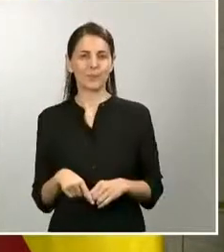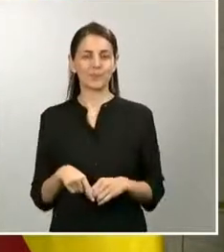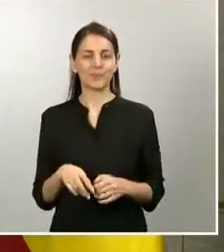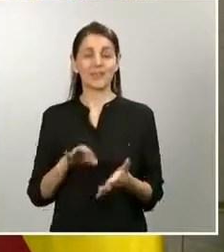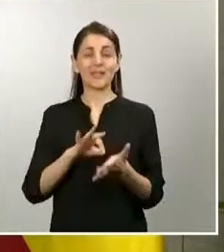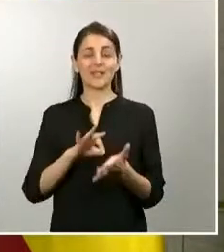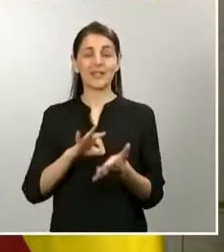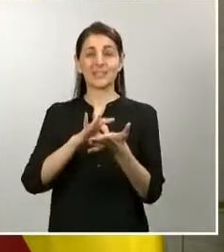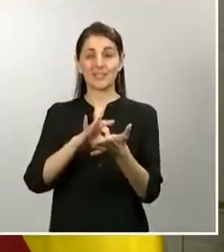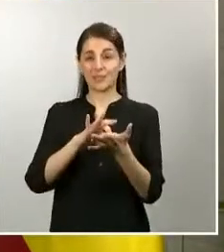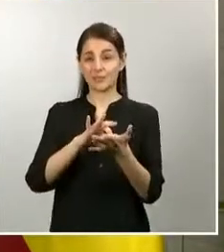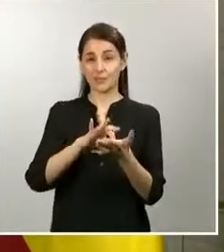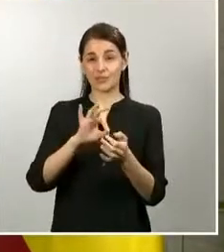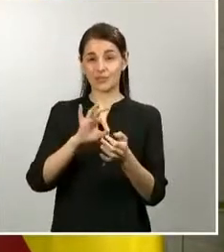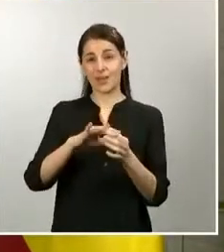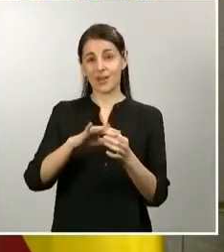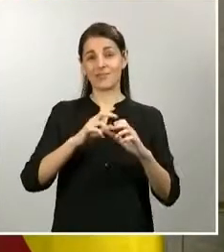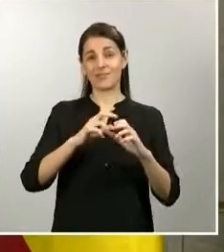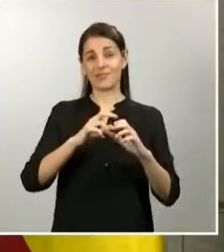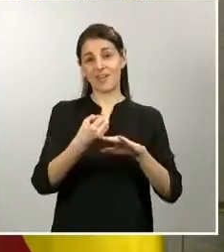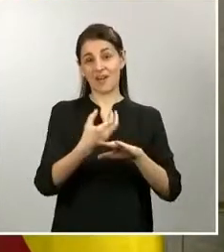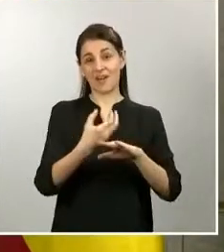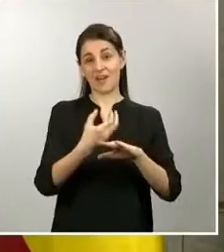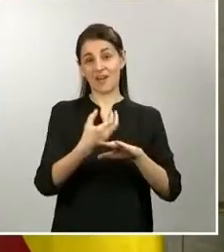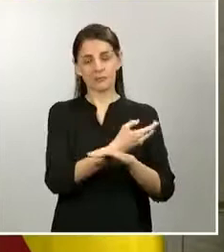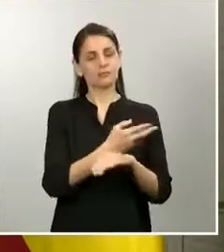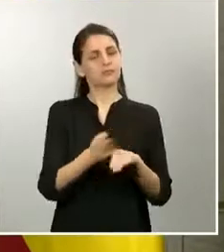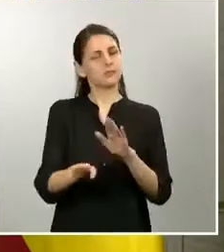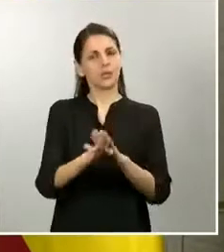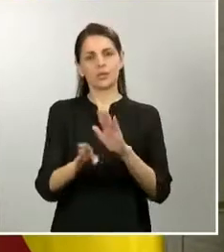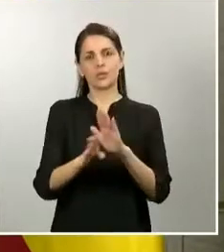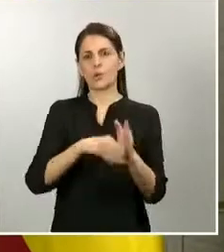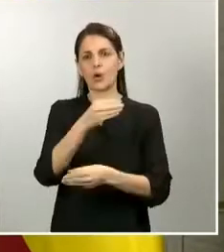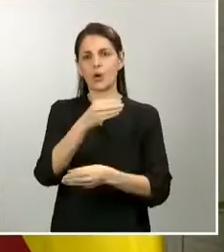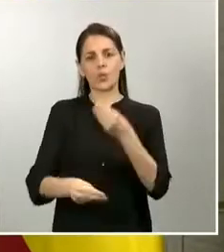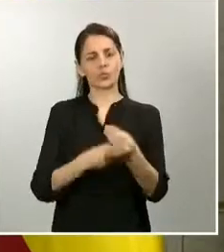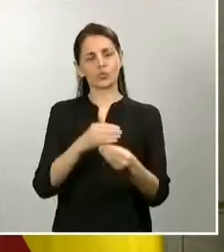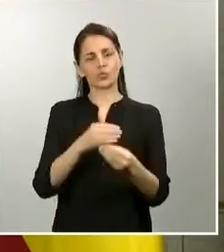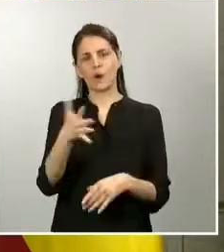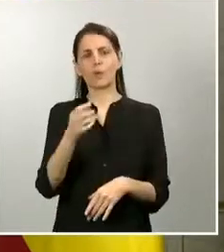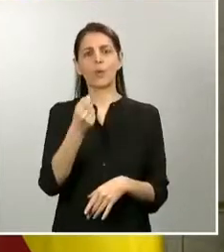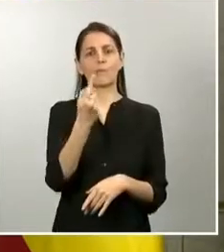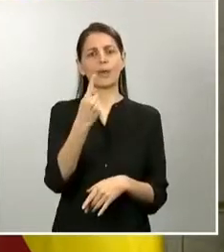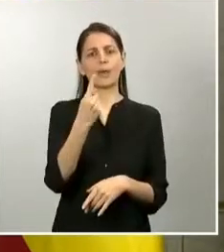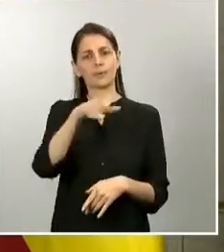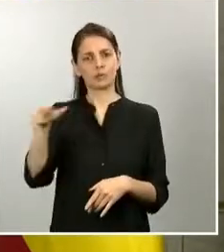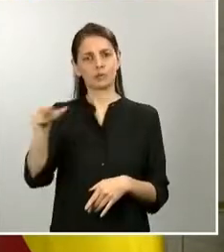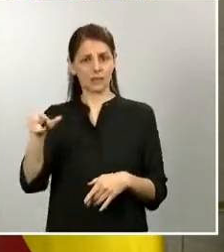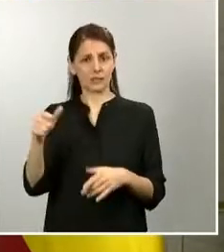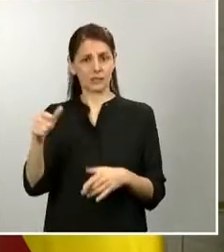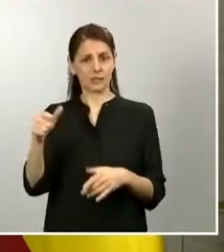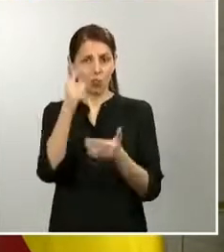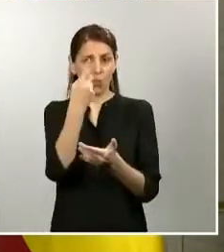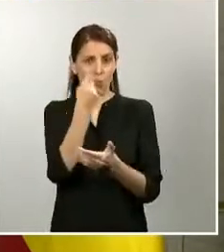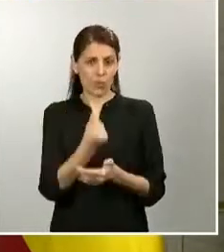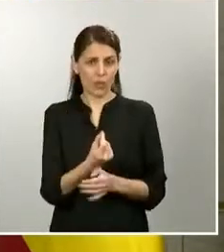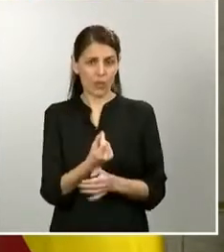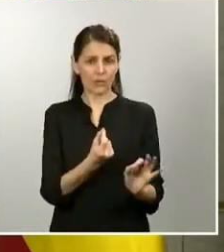con cifras continuistas, en torno a los 1.000 pasajeros por día. Y, por poner en contexto algunas cifras,